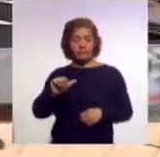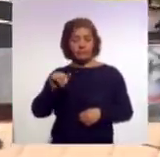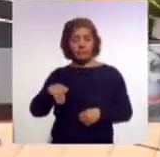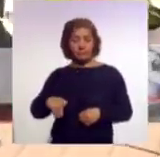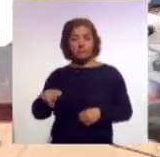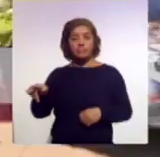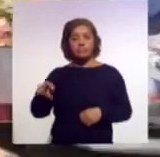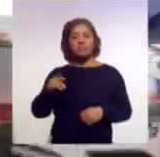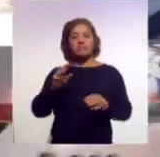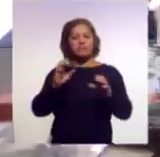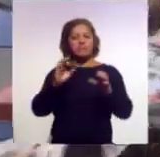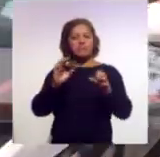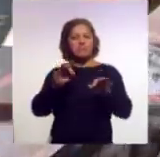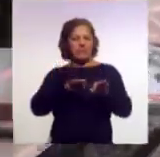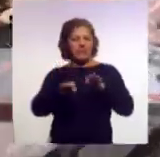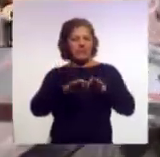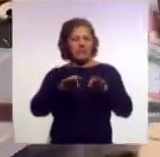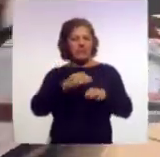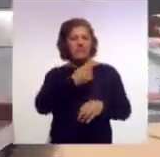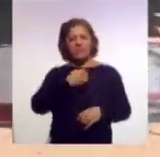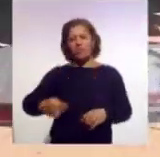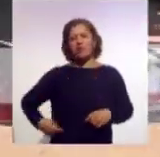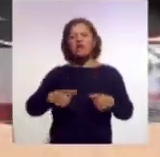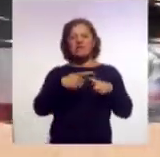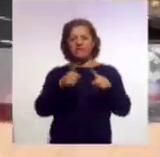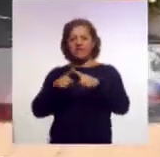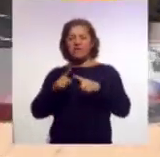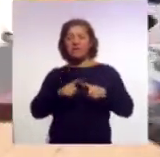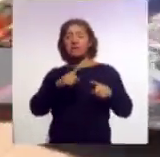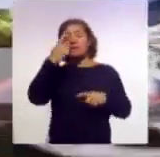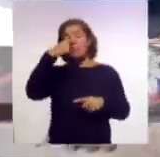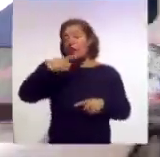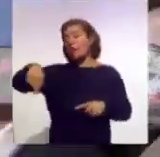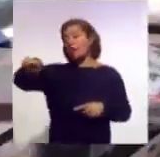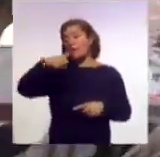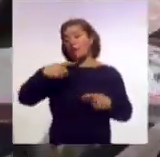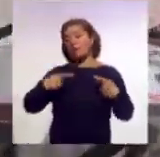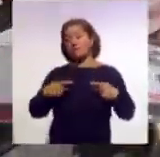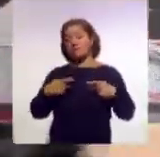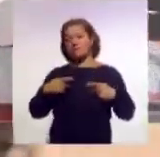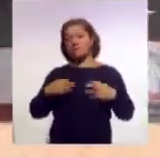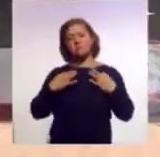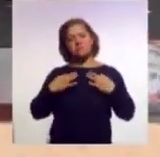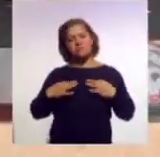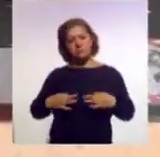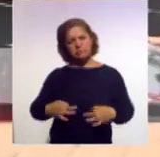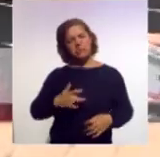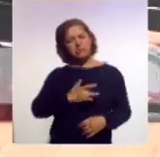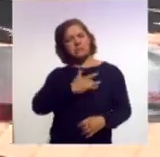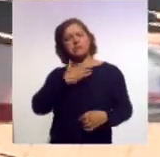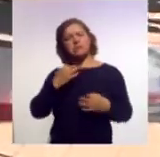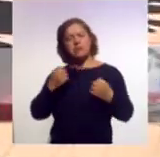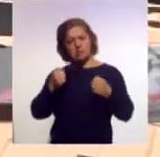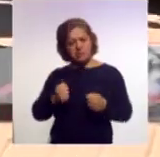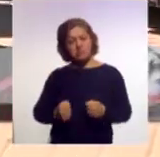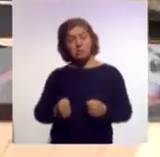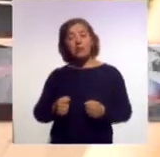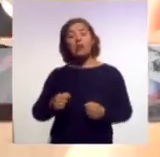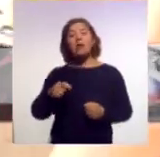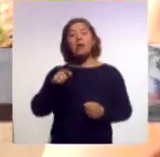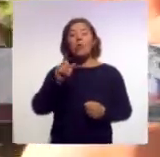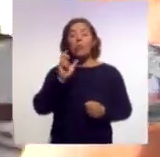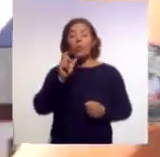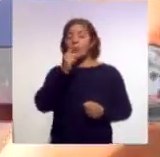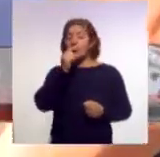los municipios para mejorar las condiciones de vida de los pobladores. En su discurso enfatizó también que el momento de la acción pública llega